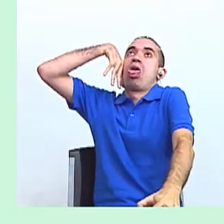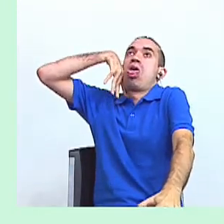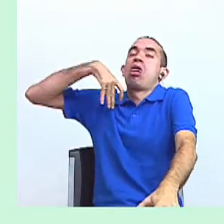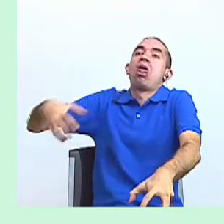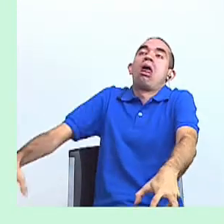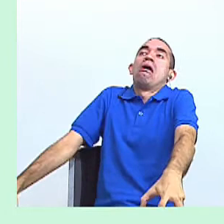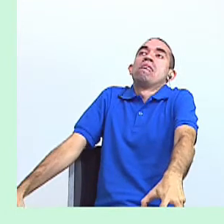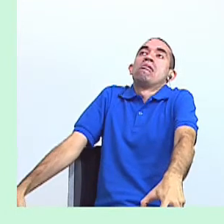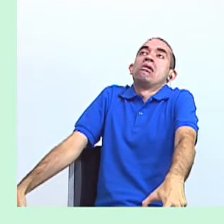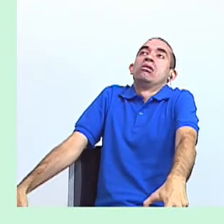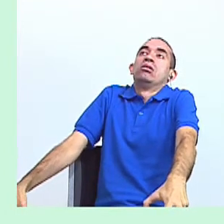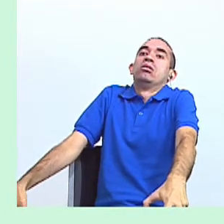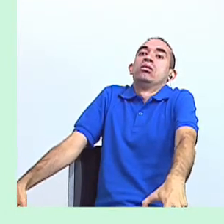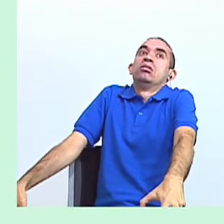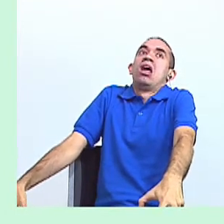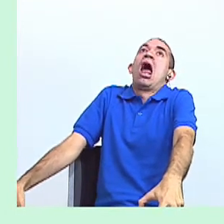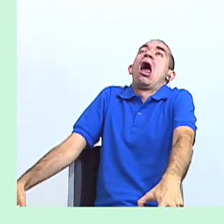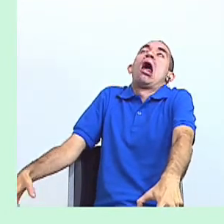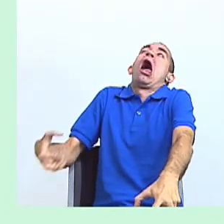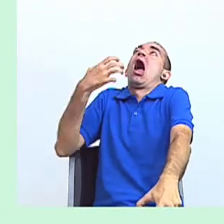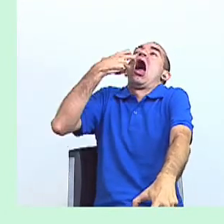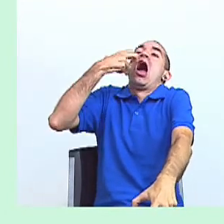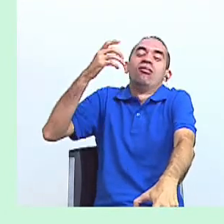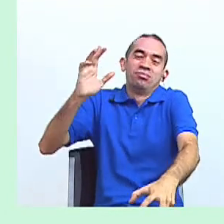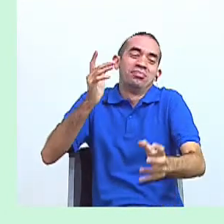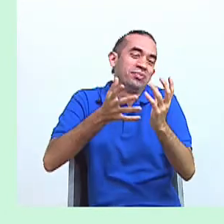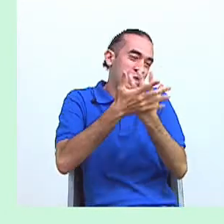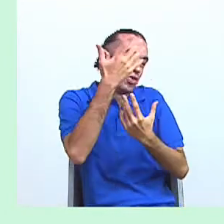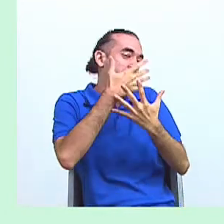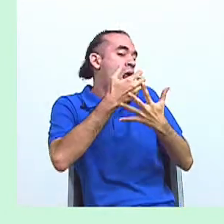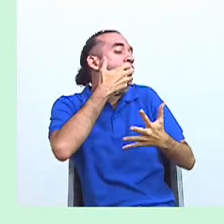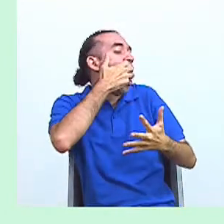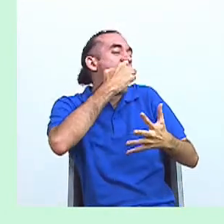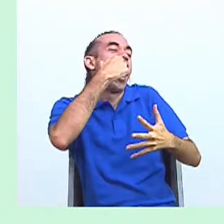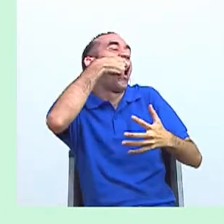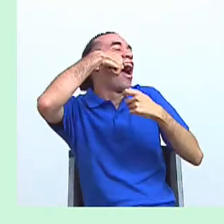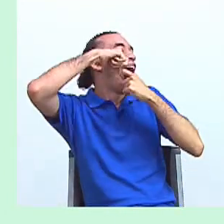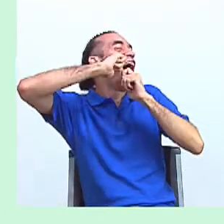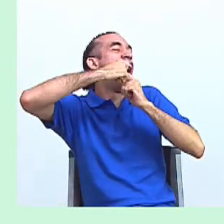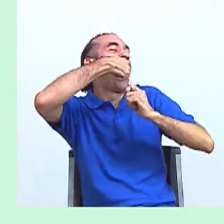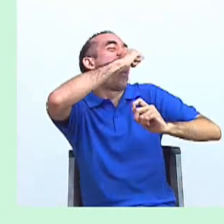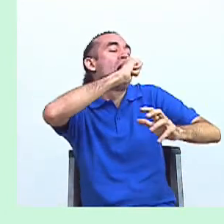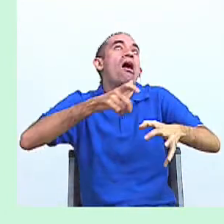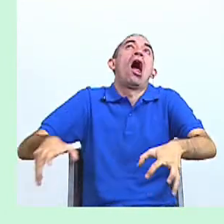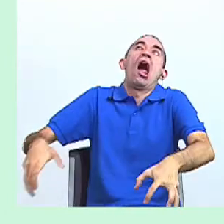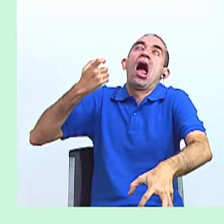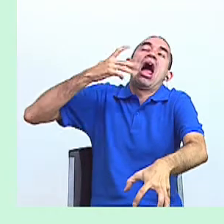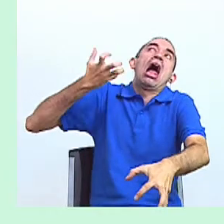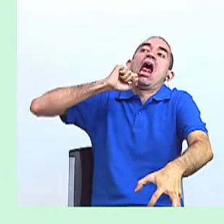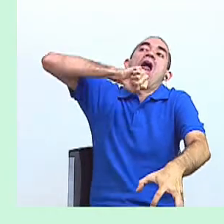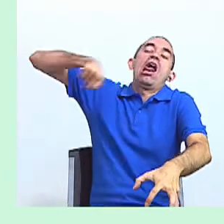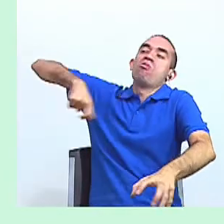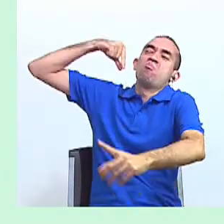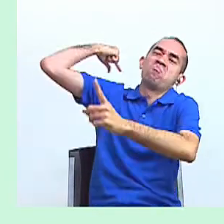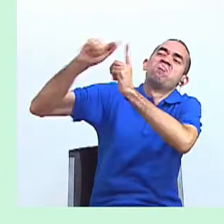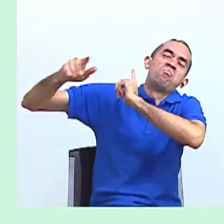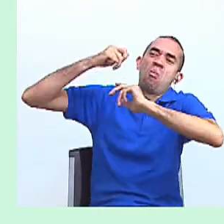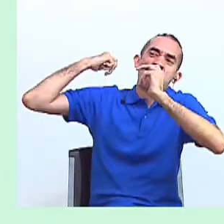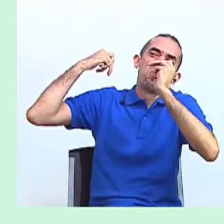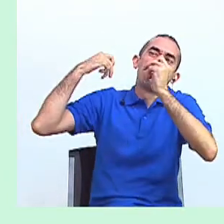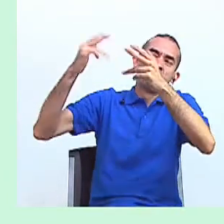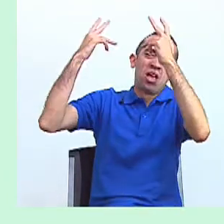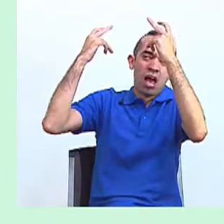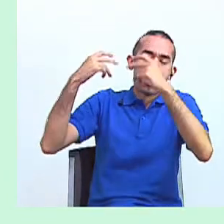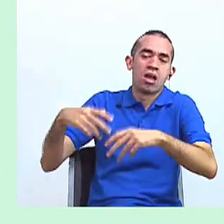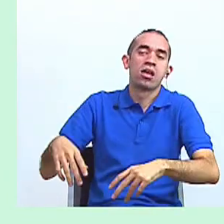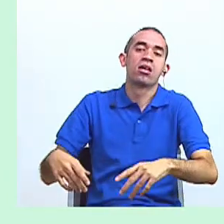Algunos pretendían retirar sus bocas, las manos insolentes del dentista y responderle con la justa puteada. Pero sus